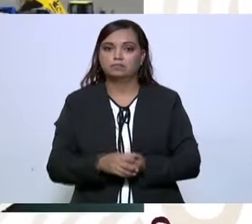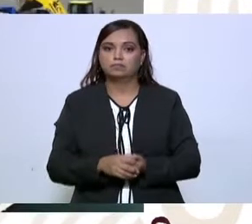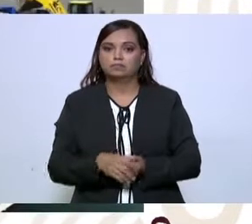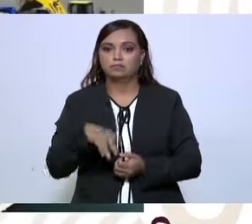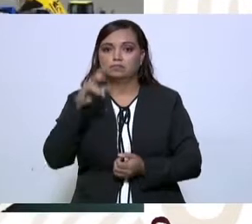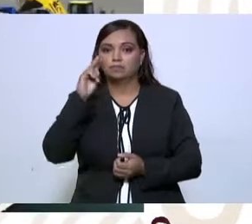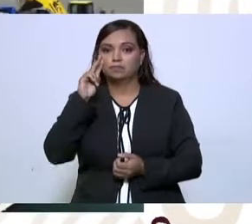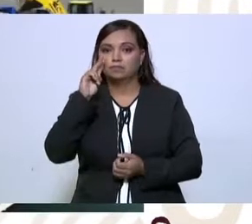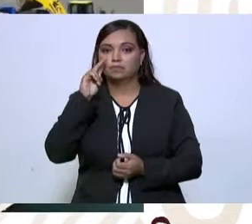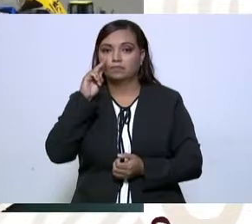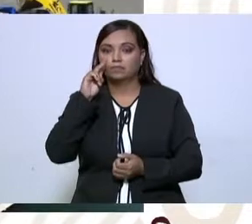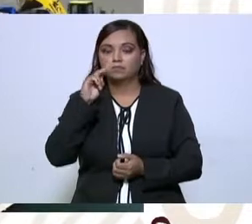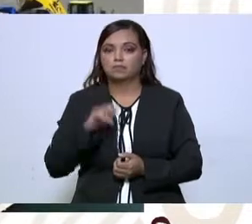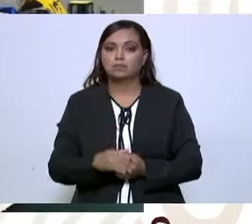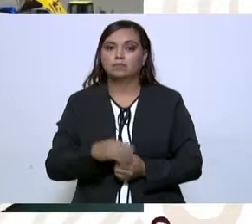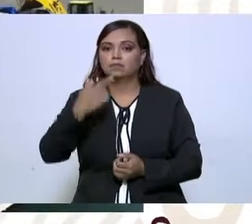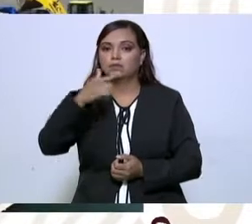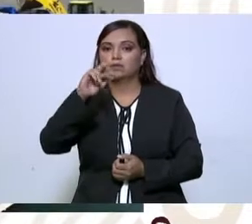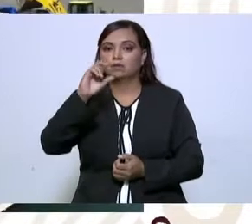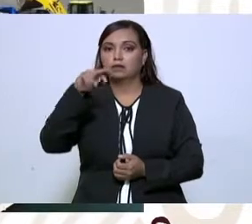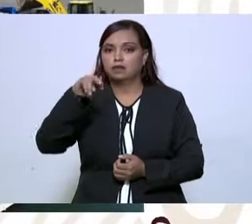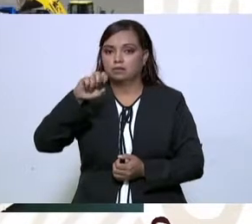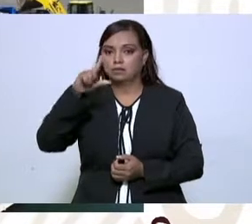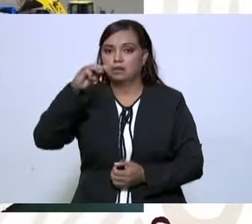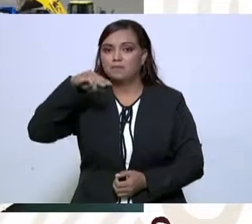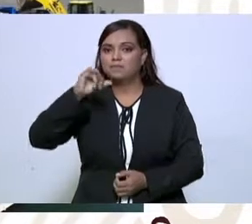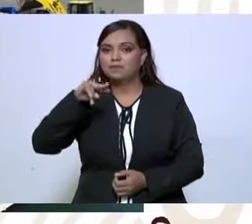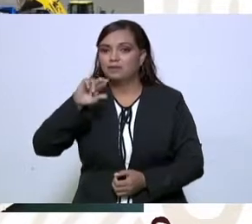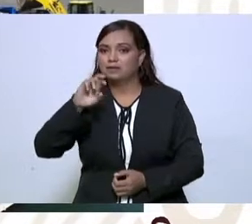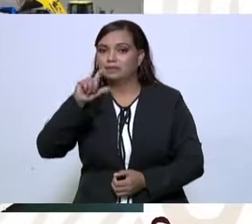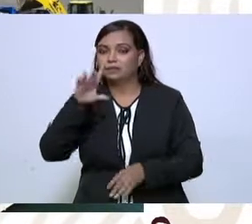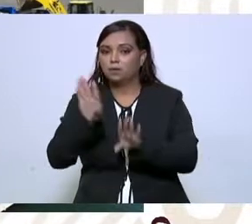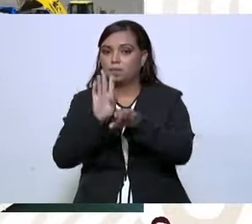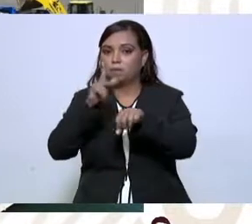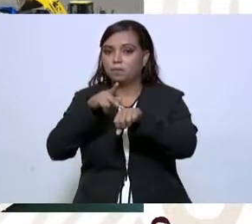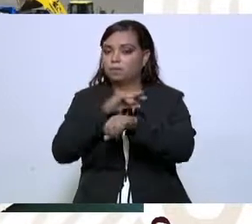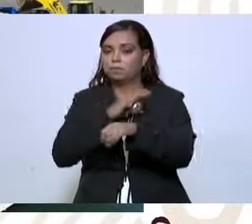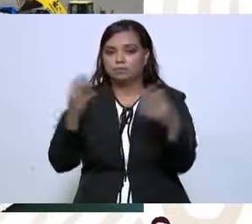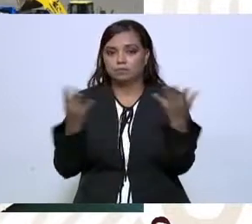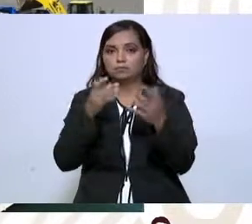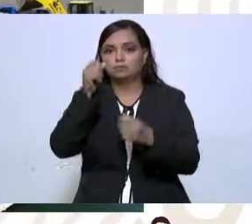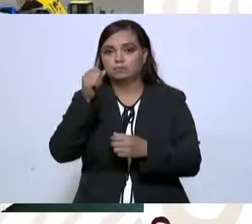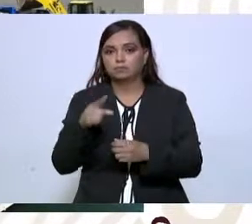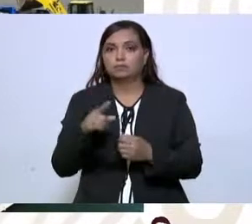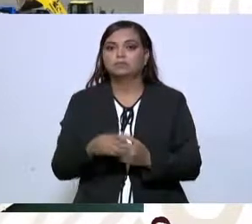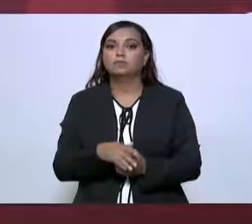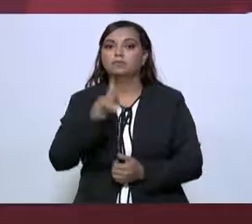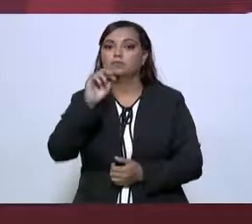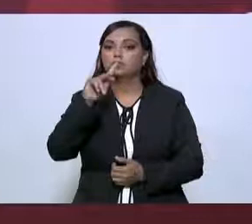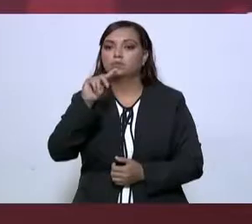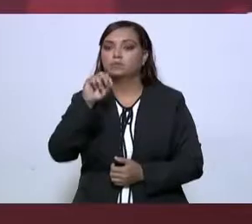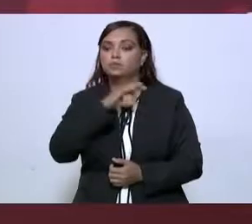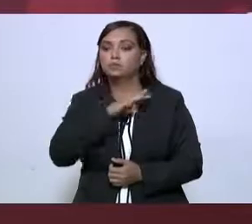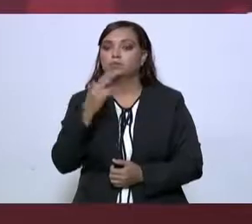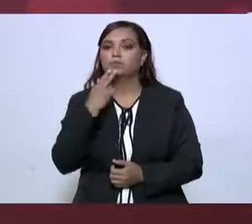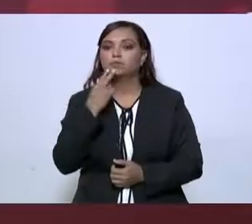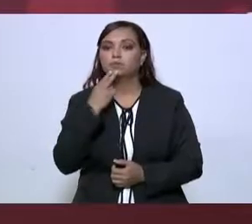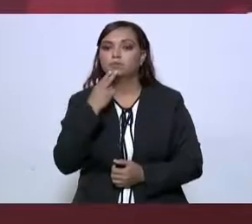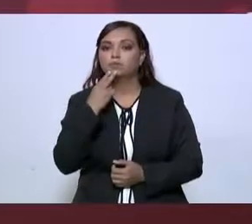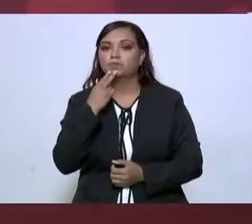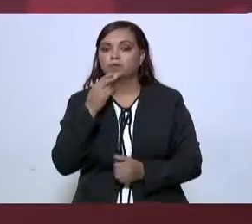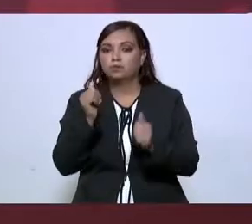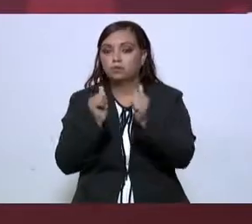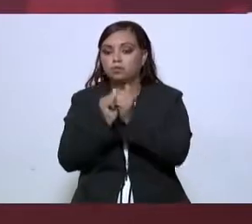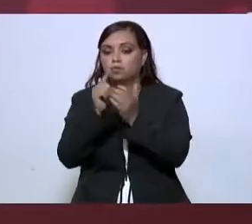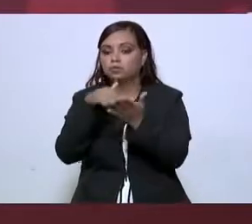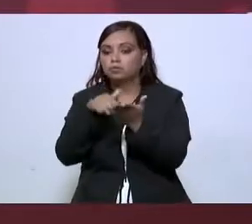Carga granel, perdón, granel mineral. También se puede llevar a cabo, el puerto se puede, en las áreas que